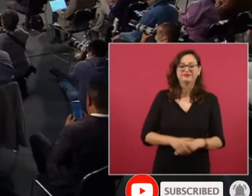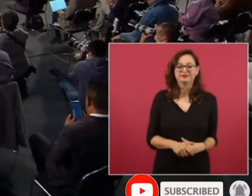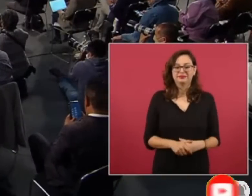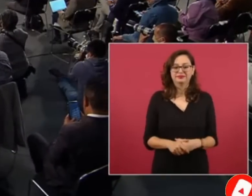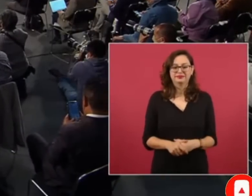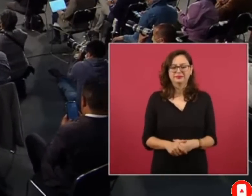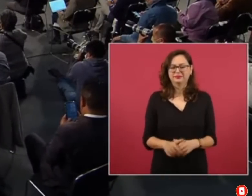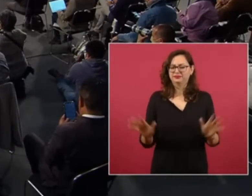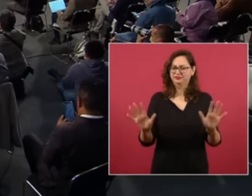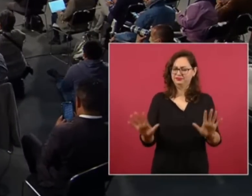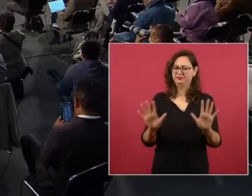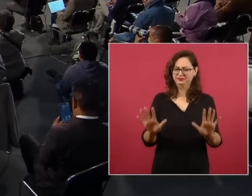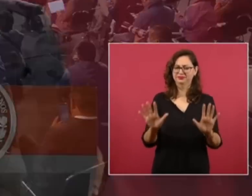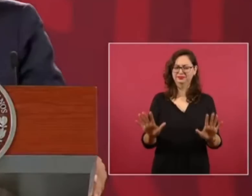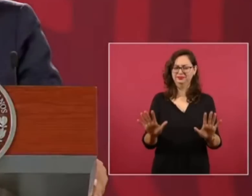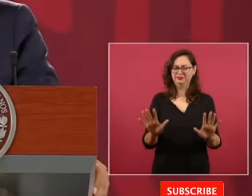Que nadie se confunda.